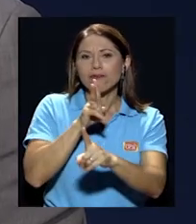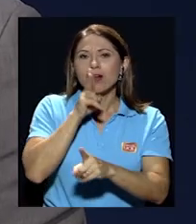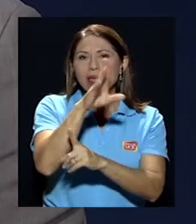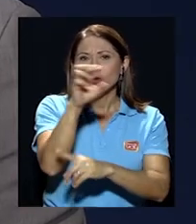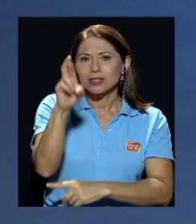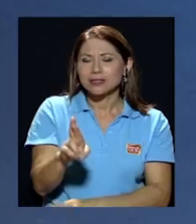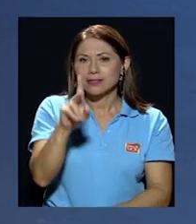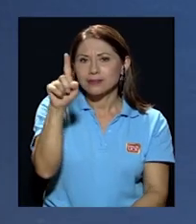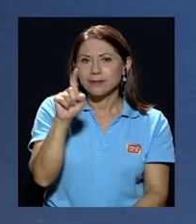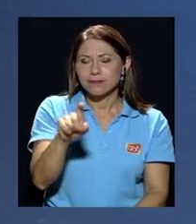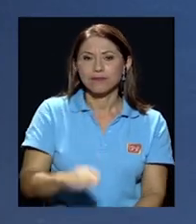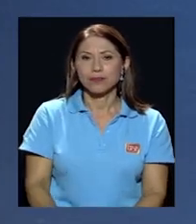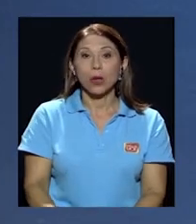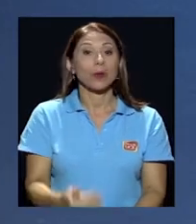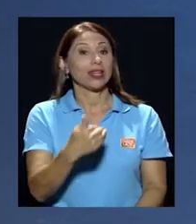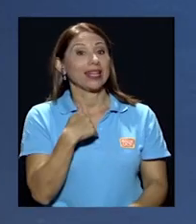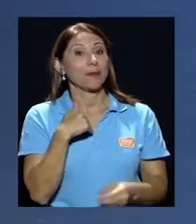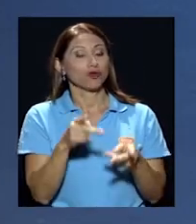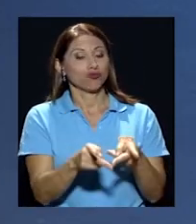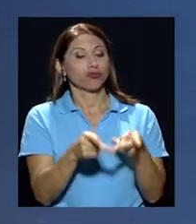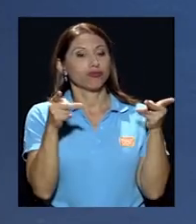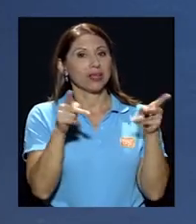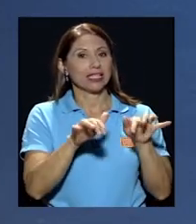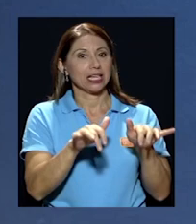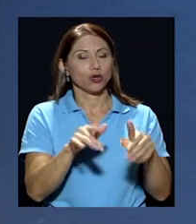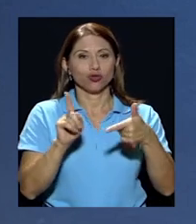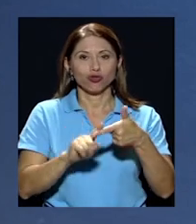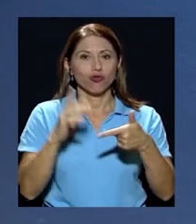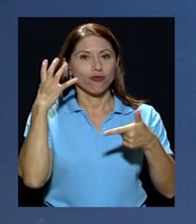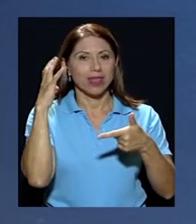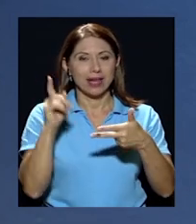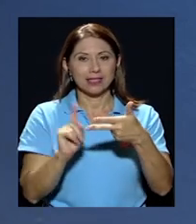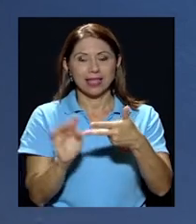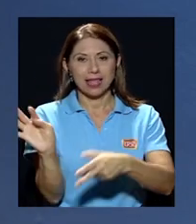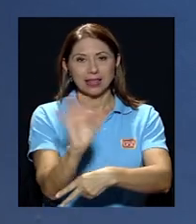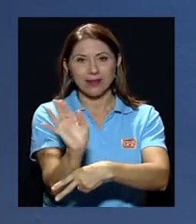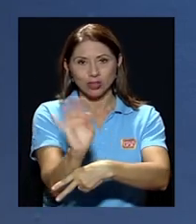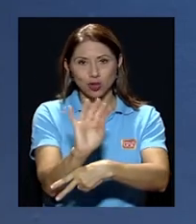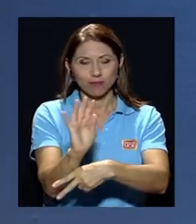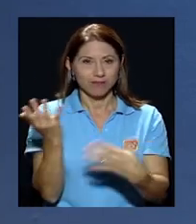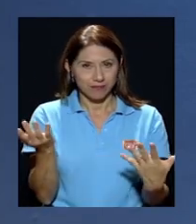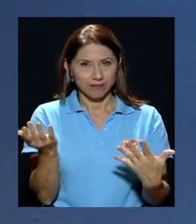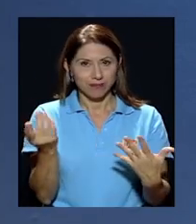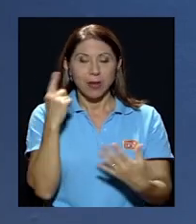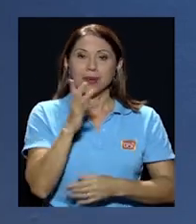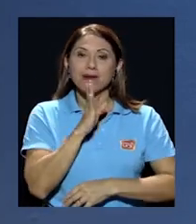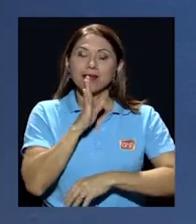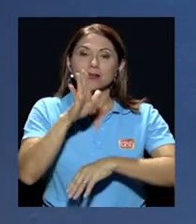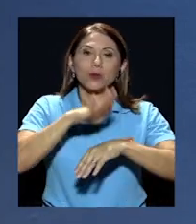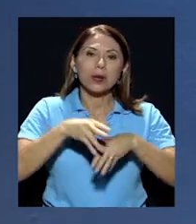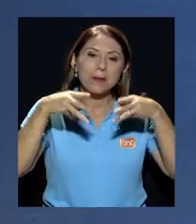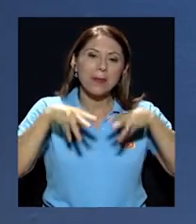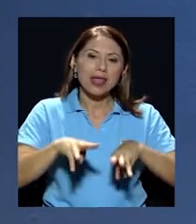tenemos medios escritos medios radiales medios de televisión para ponerlo en los términos de las medios